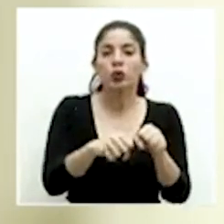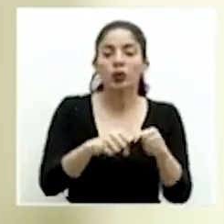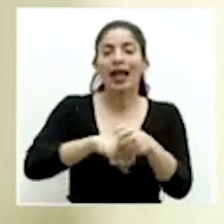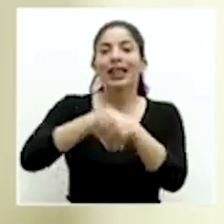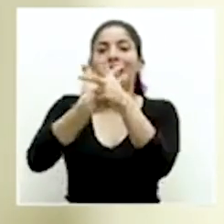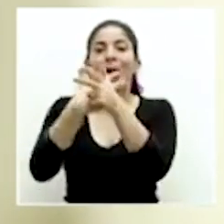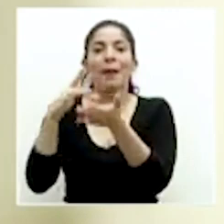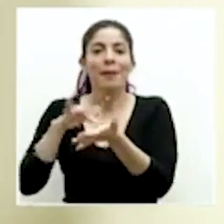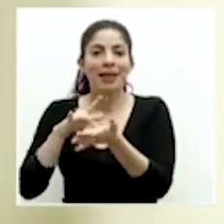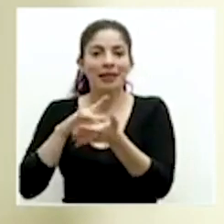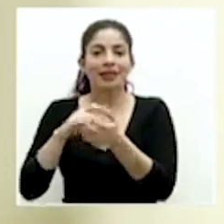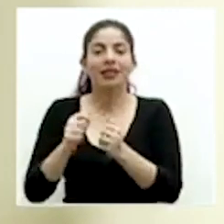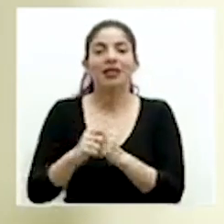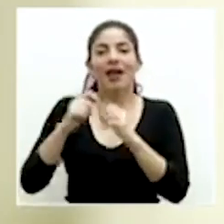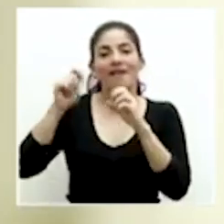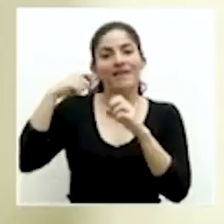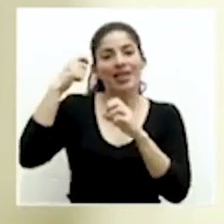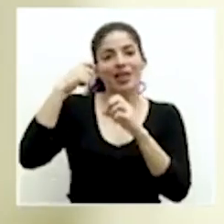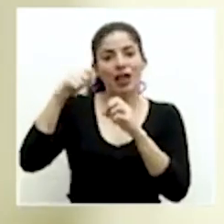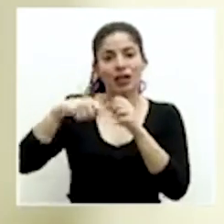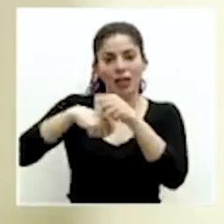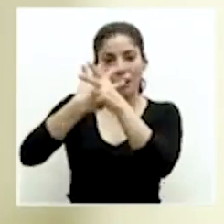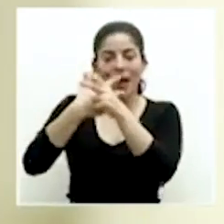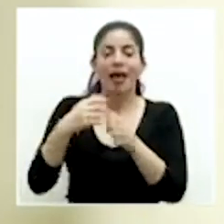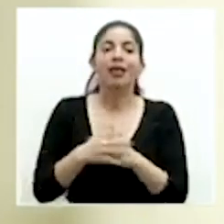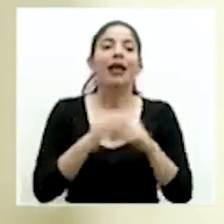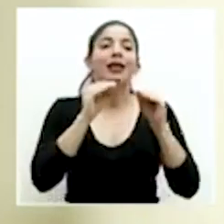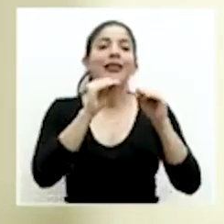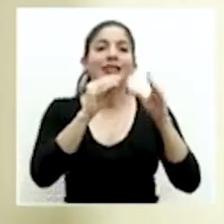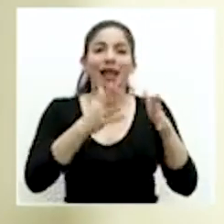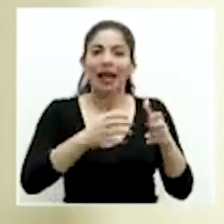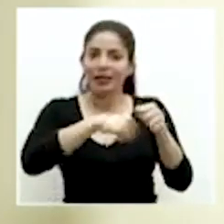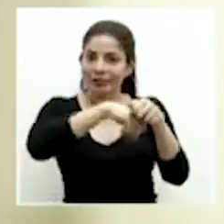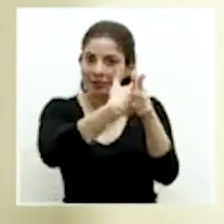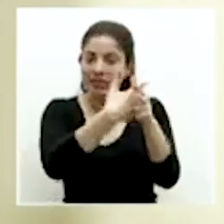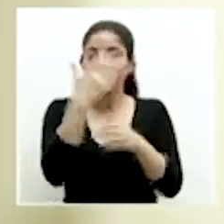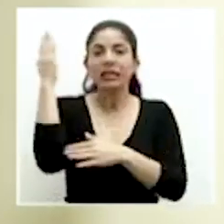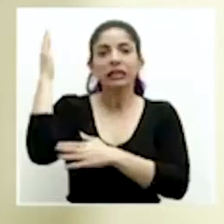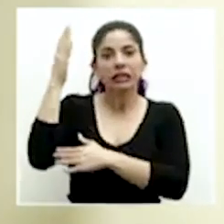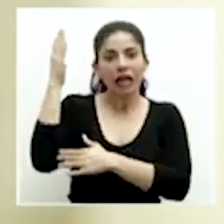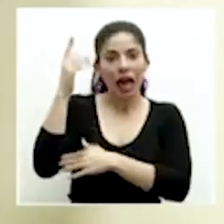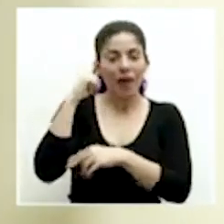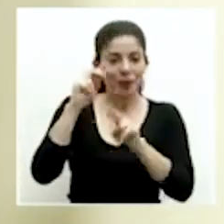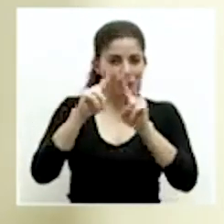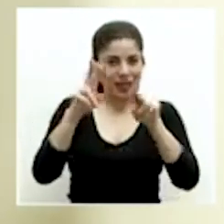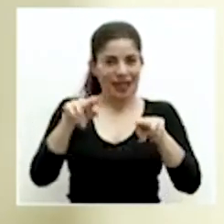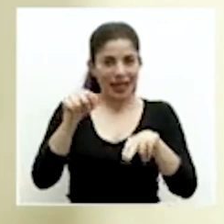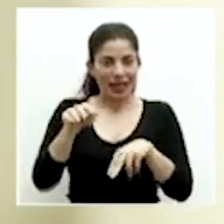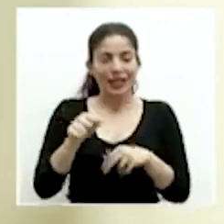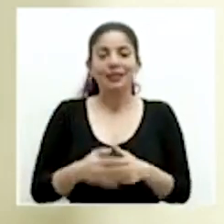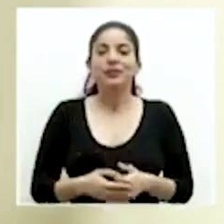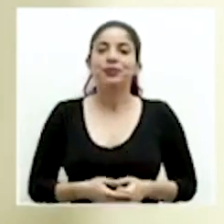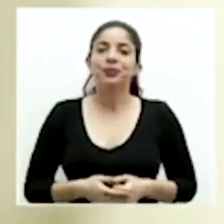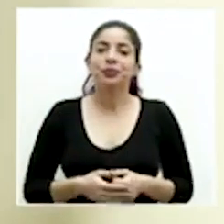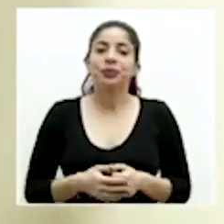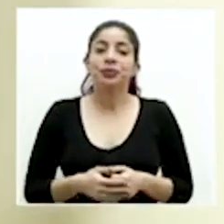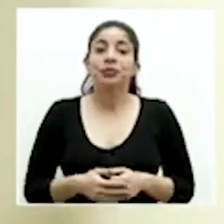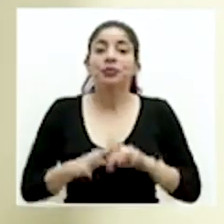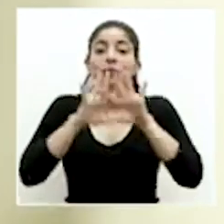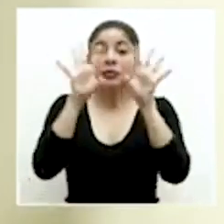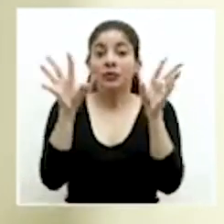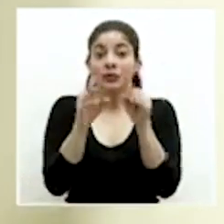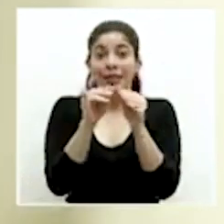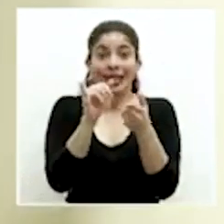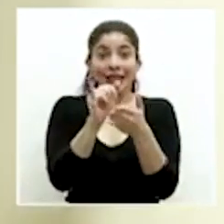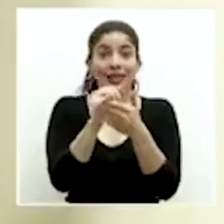las videollamadas, la teledocencia, las charlas virtuales y que veamos